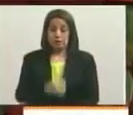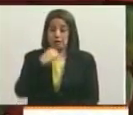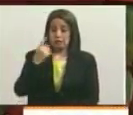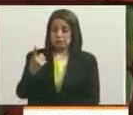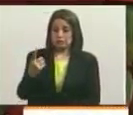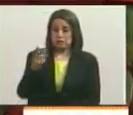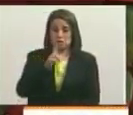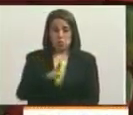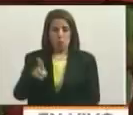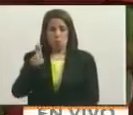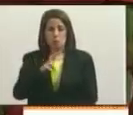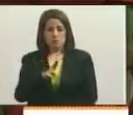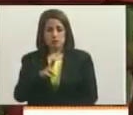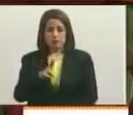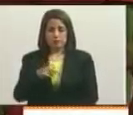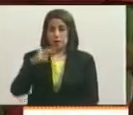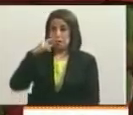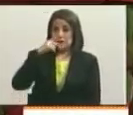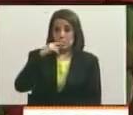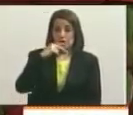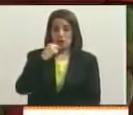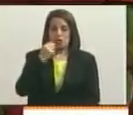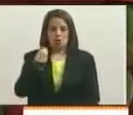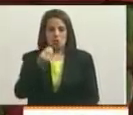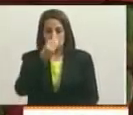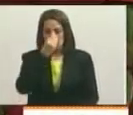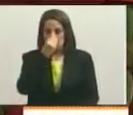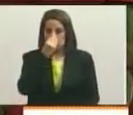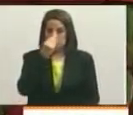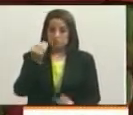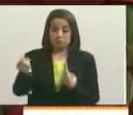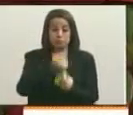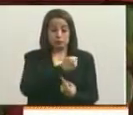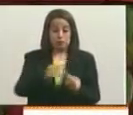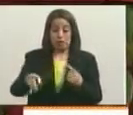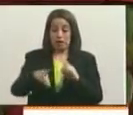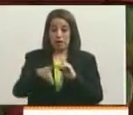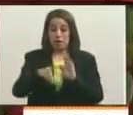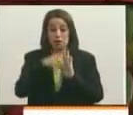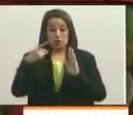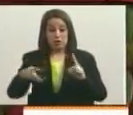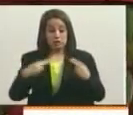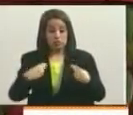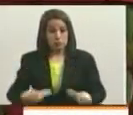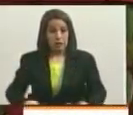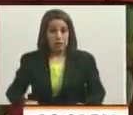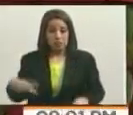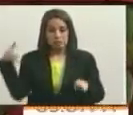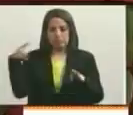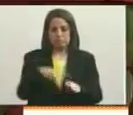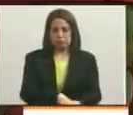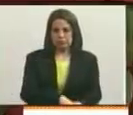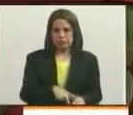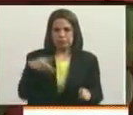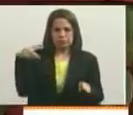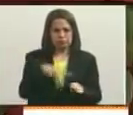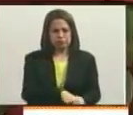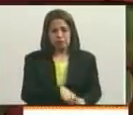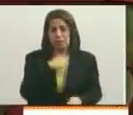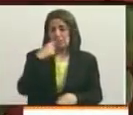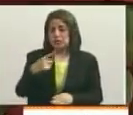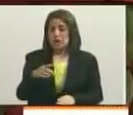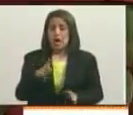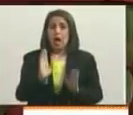utiliza el discurso de la democracia. Los que violan los derechos humanos, se valen del argumento de derechos humanos